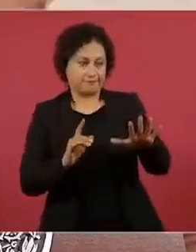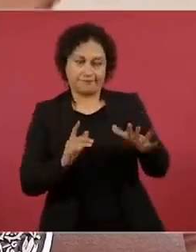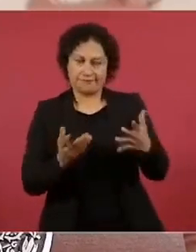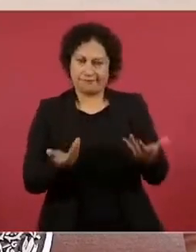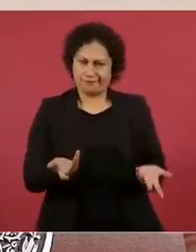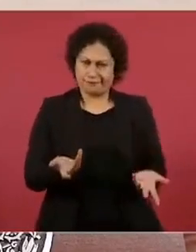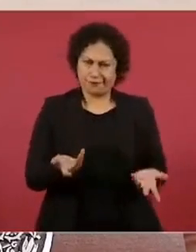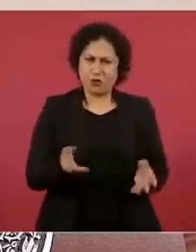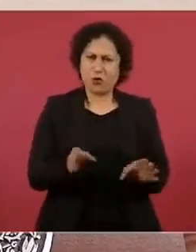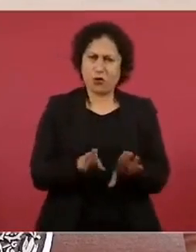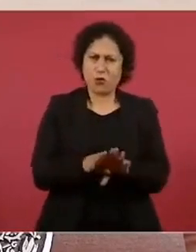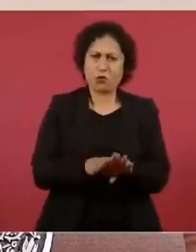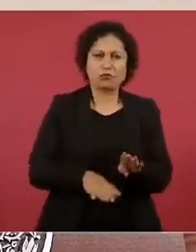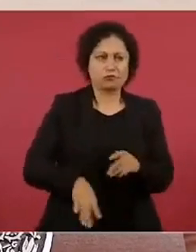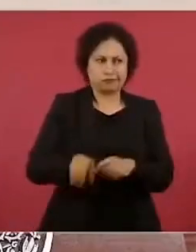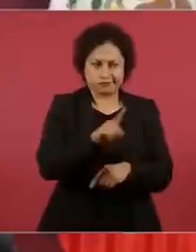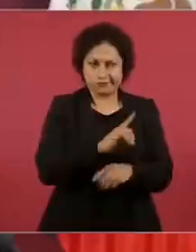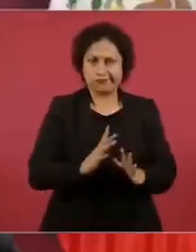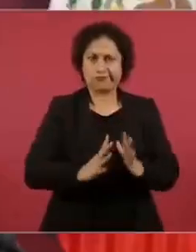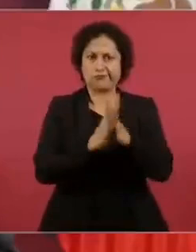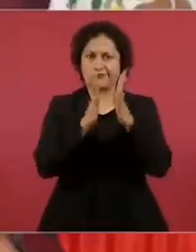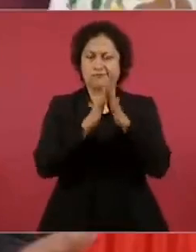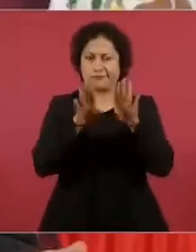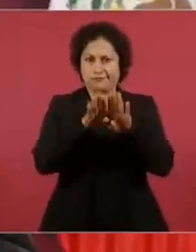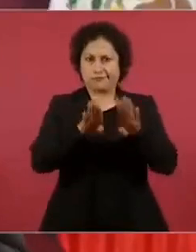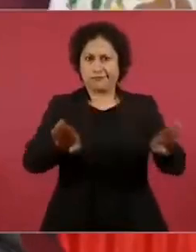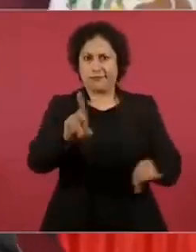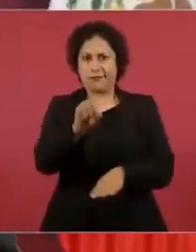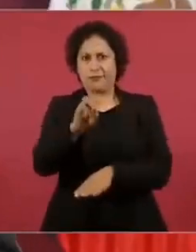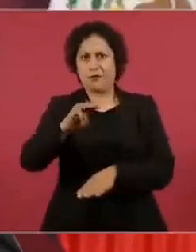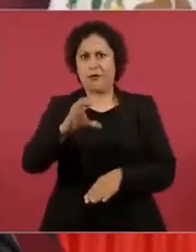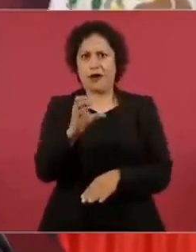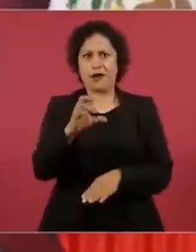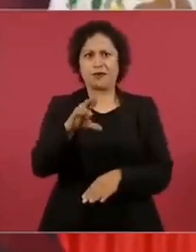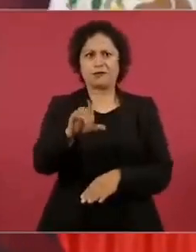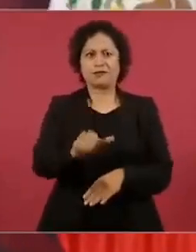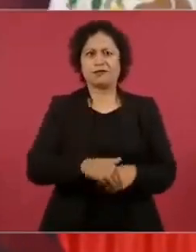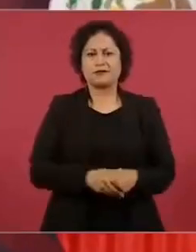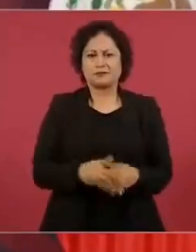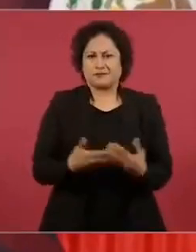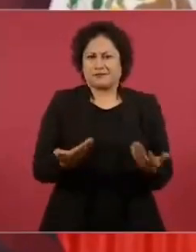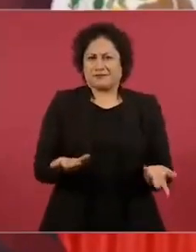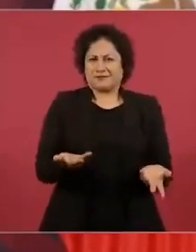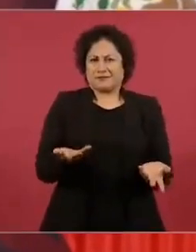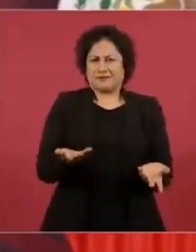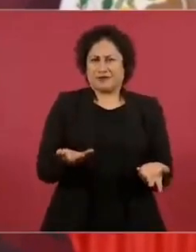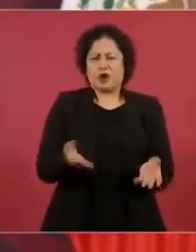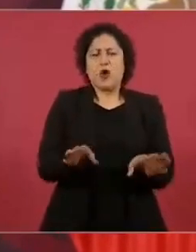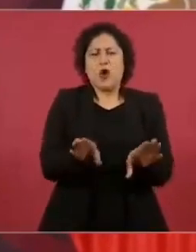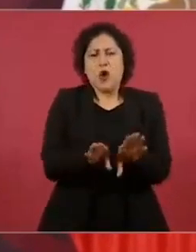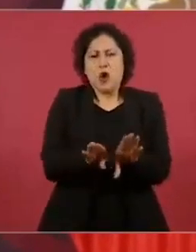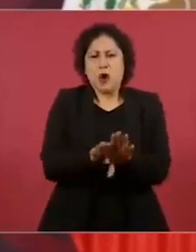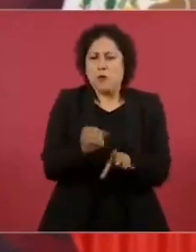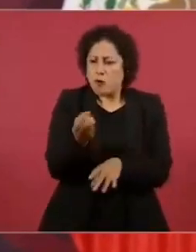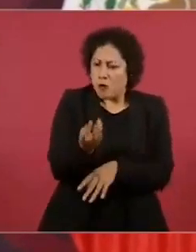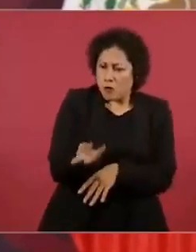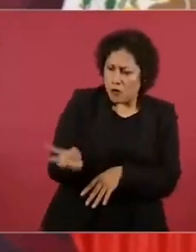¿Cómo no se va a poder elegir a jueces, a magistrados y a ministros?